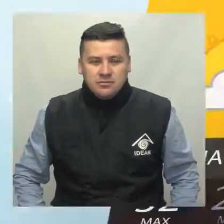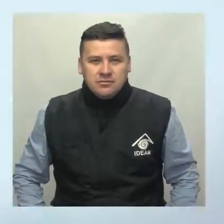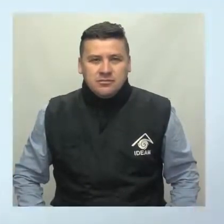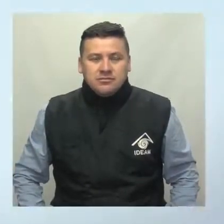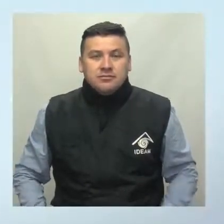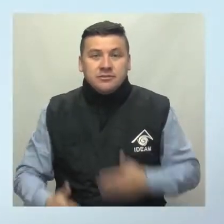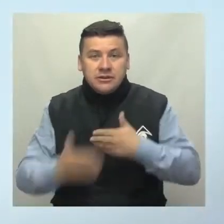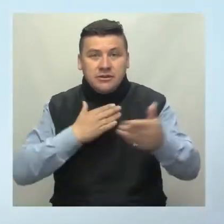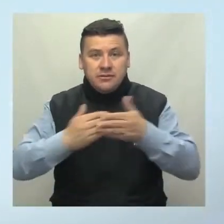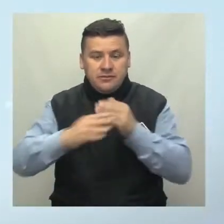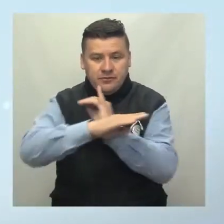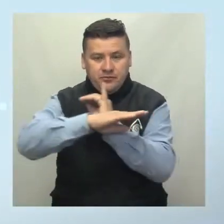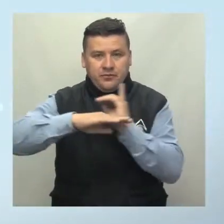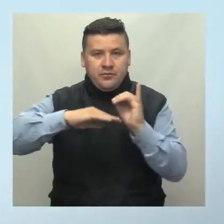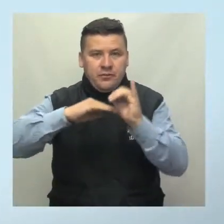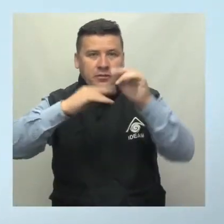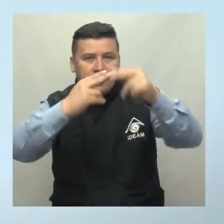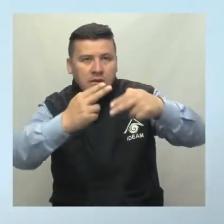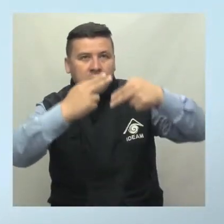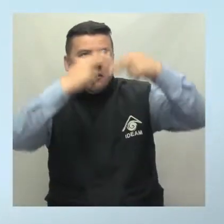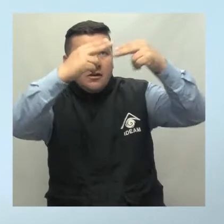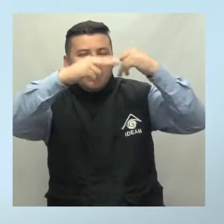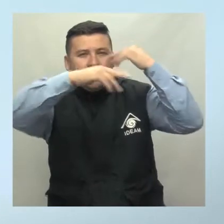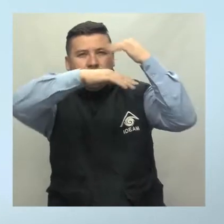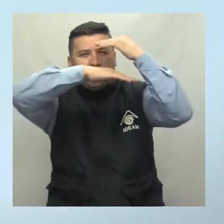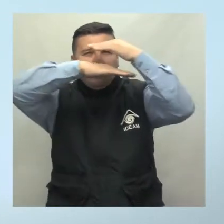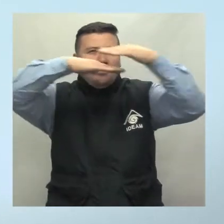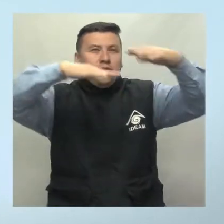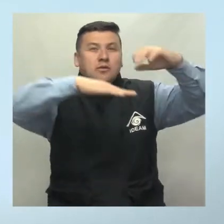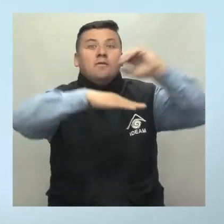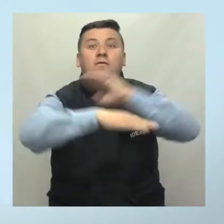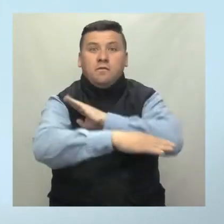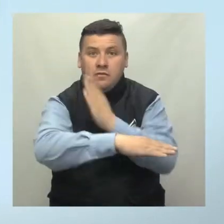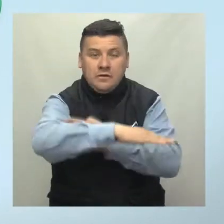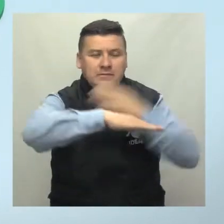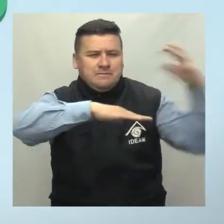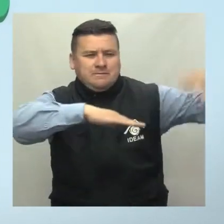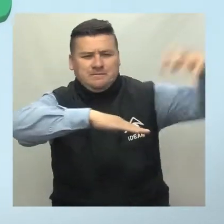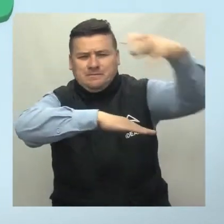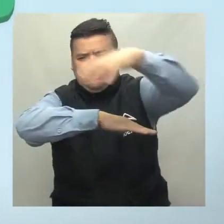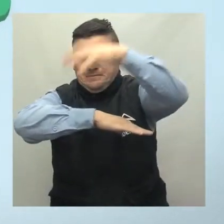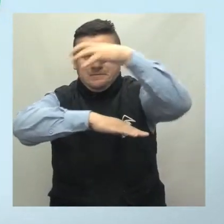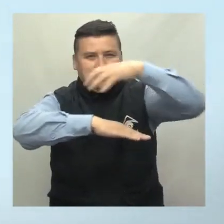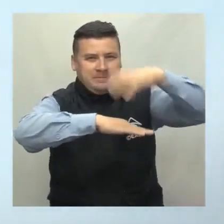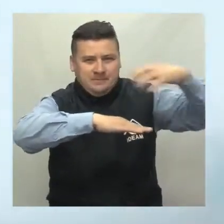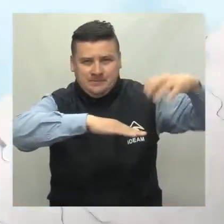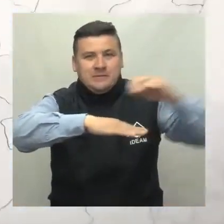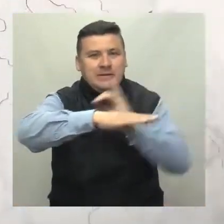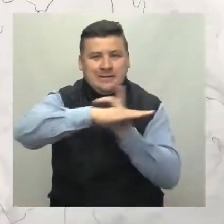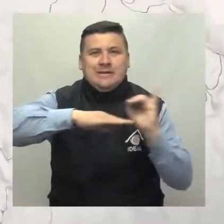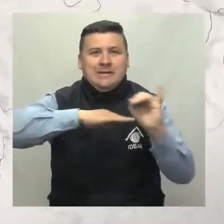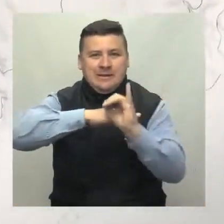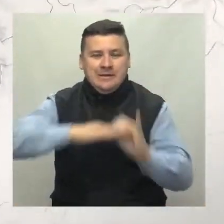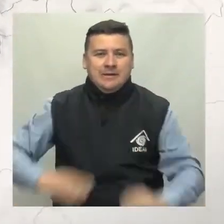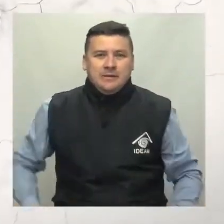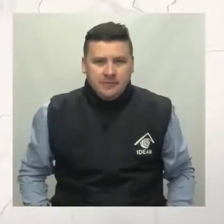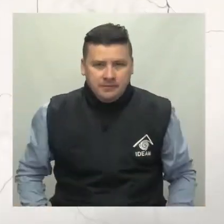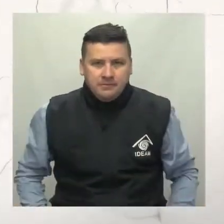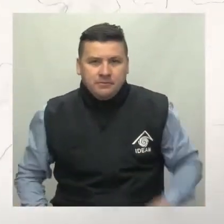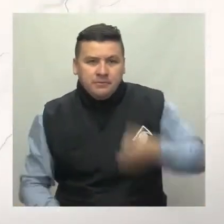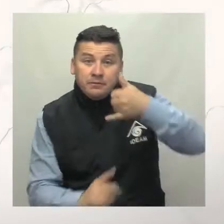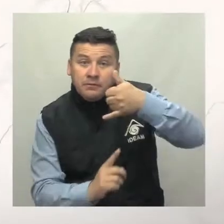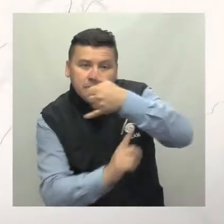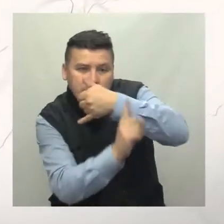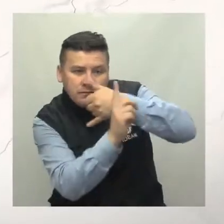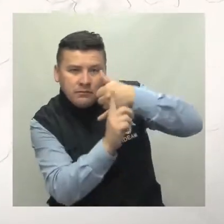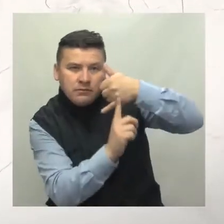Nuestras islas estiman condiciones con cielo cubierto y lluvias de variada intensidad en diferentes sectores de sus alrededores Para el